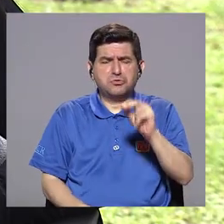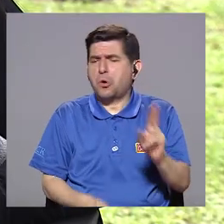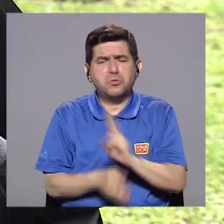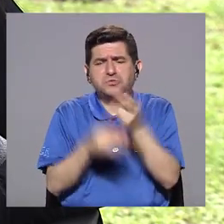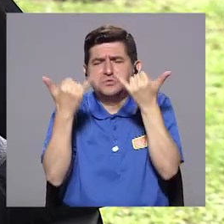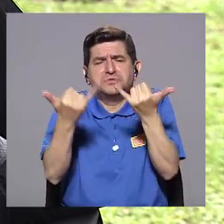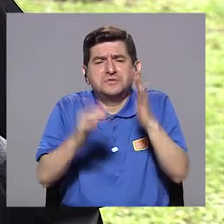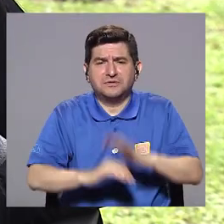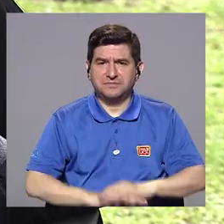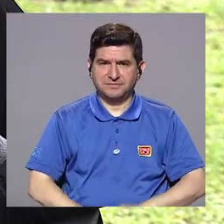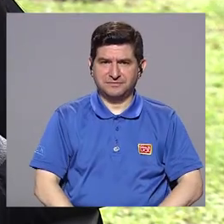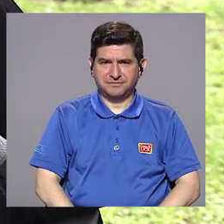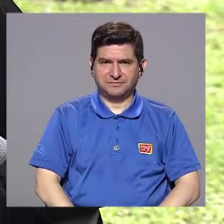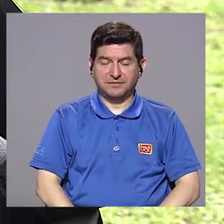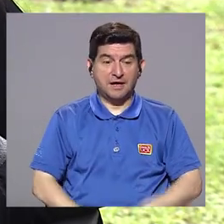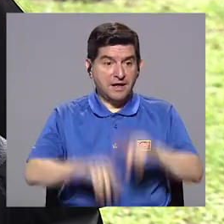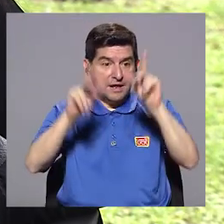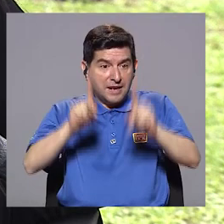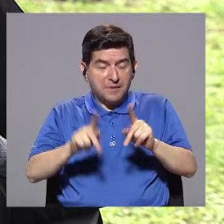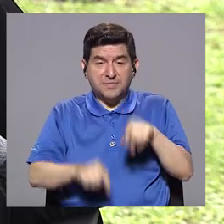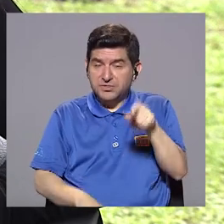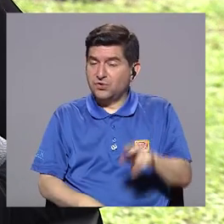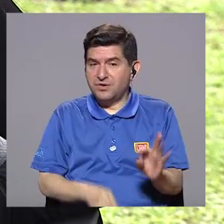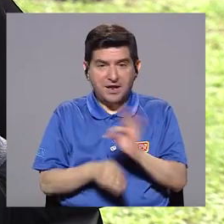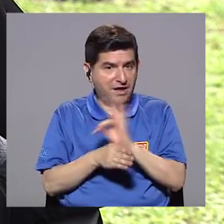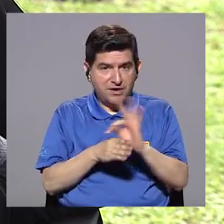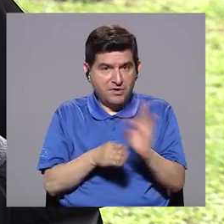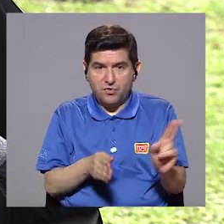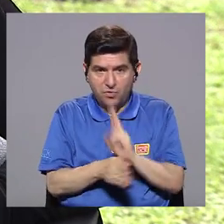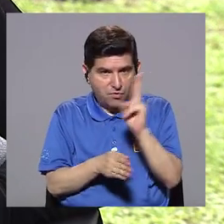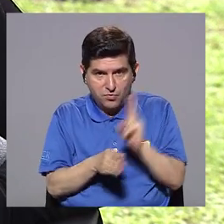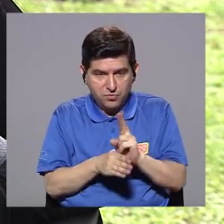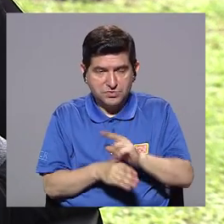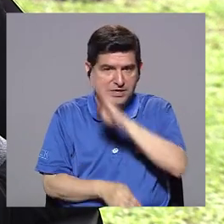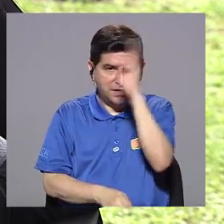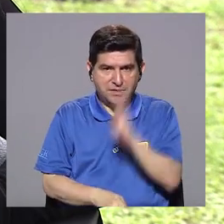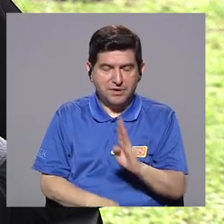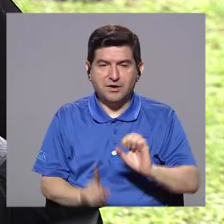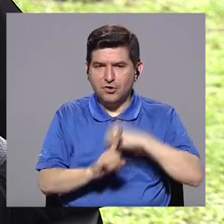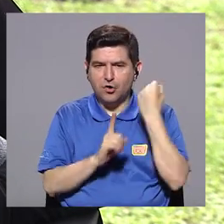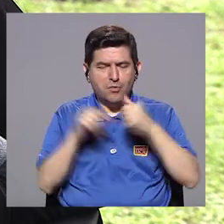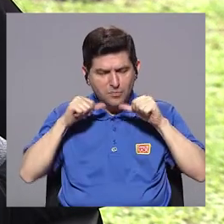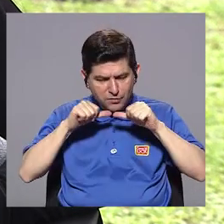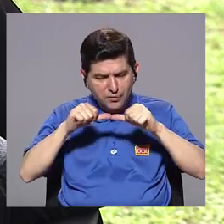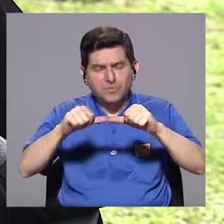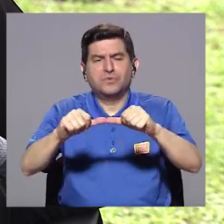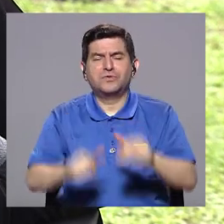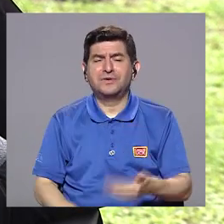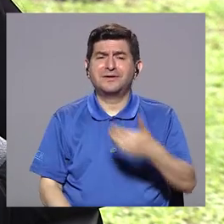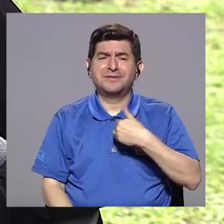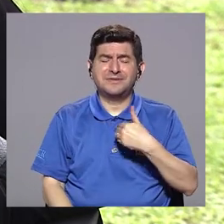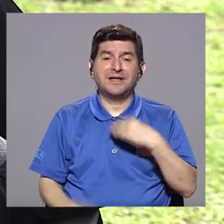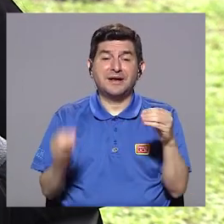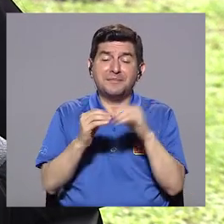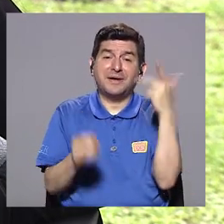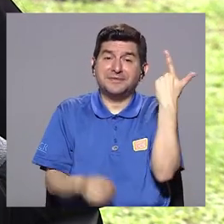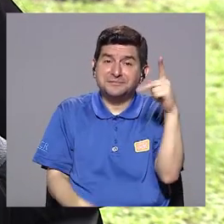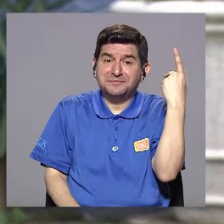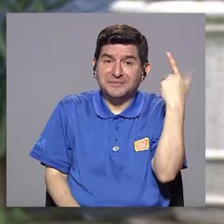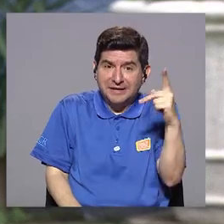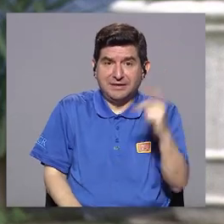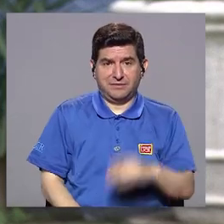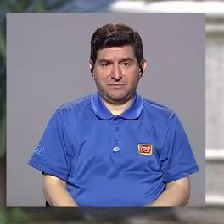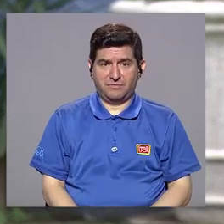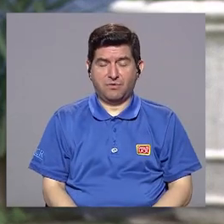presión. La persona si deja el tratamiento para la bipolaridad como condición crónica, tiene mucho más riesgo